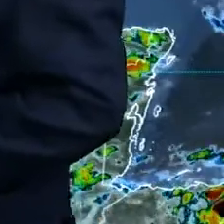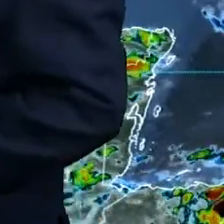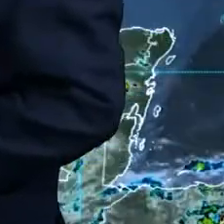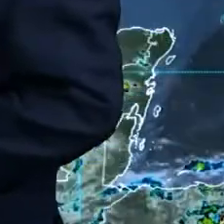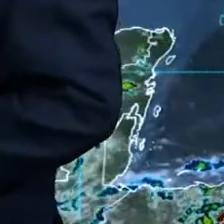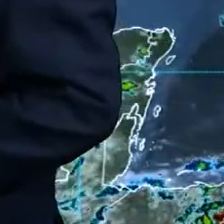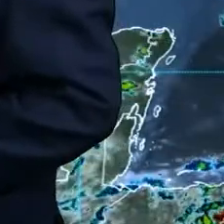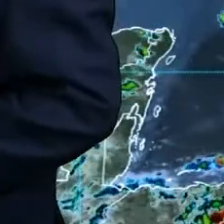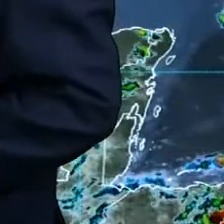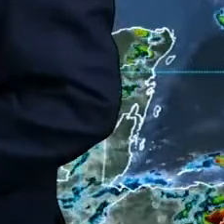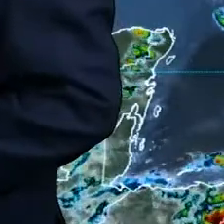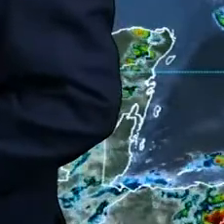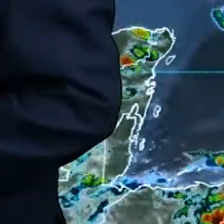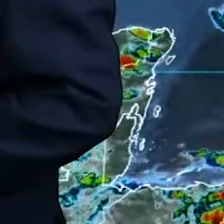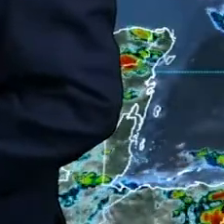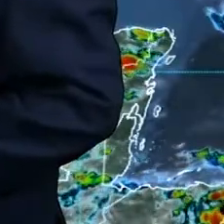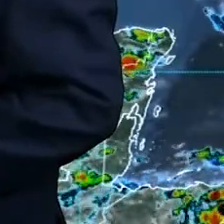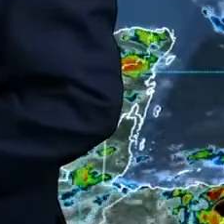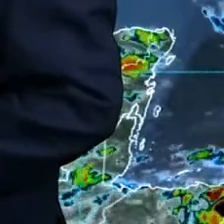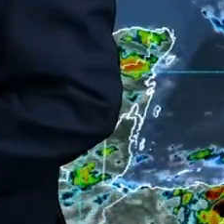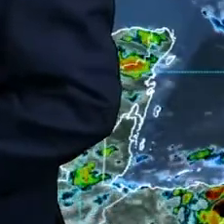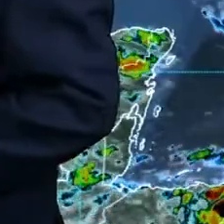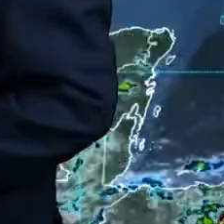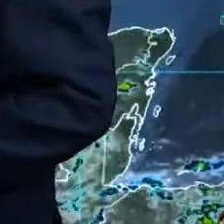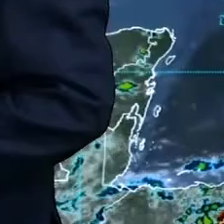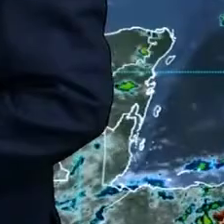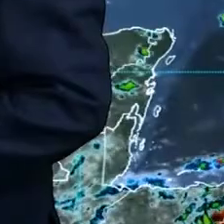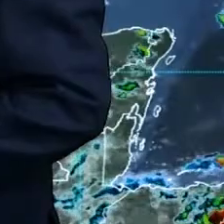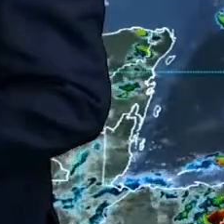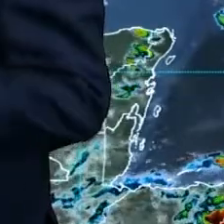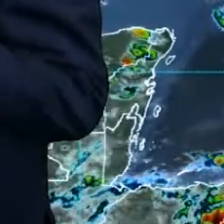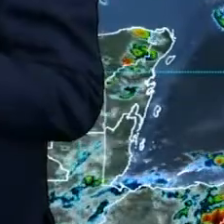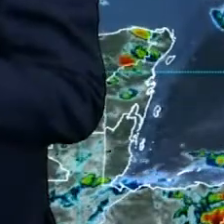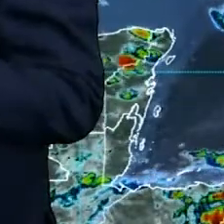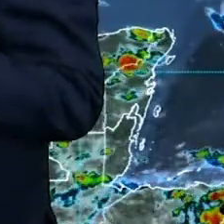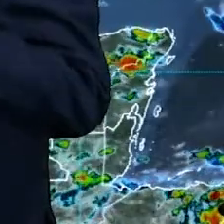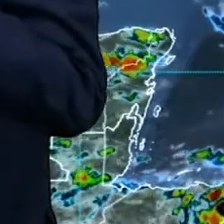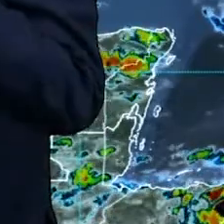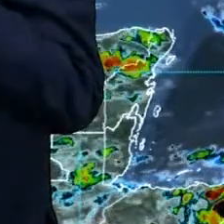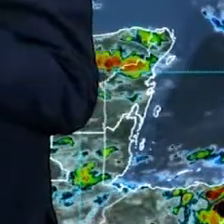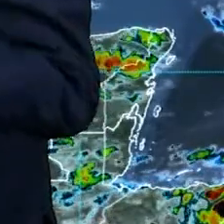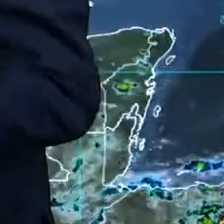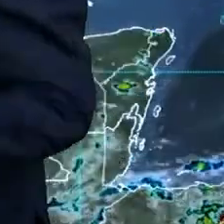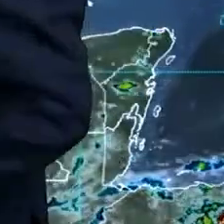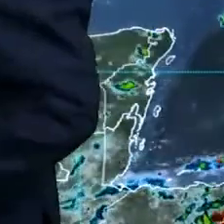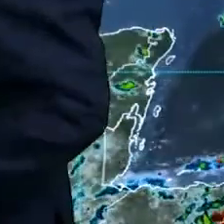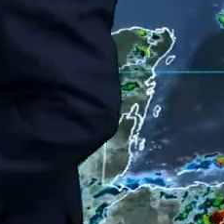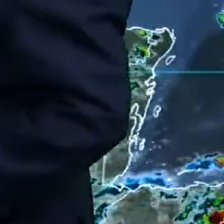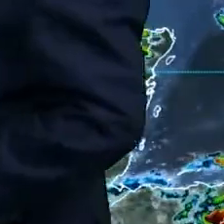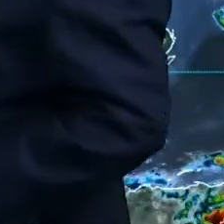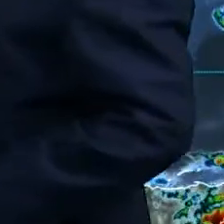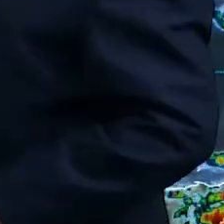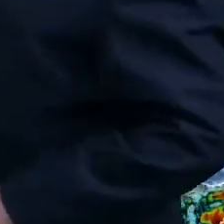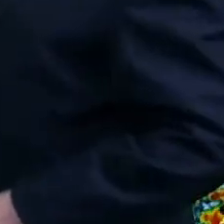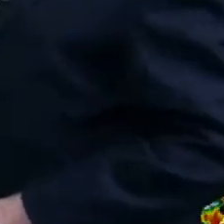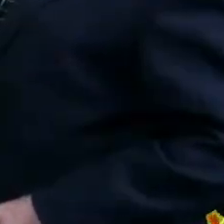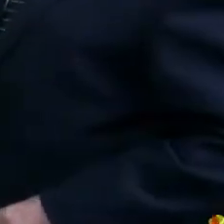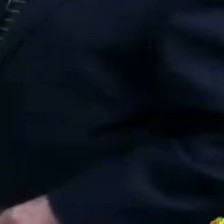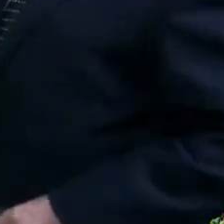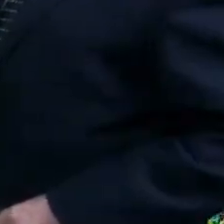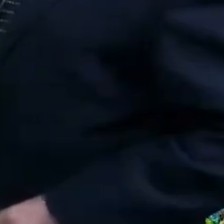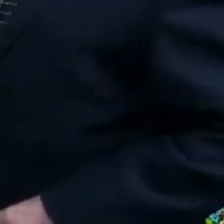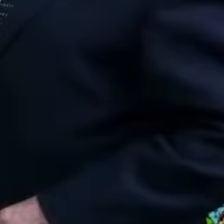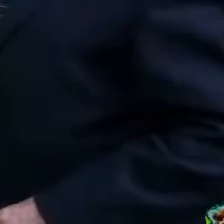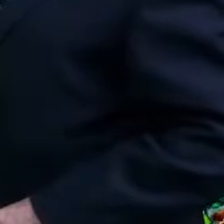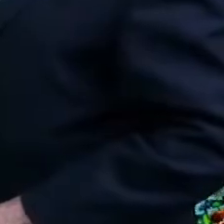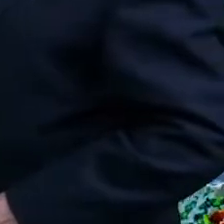a muy fuertes, pero destacándose el estado de Jalisco, con precipitaciones de muy fuertes a intensas. El centro, todo el centro